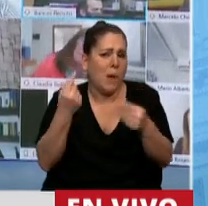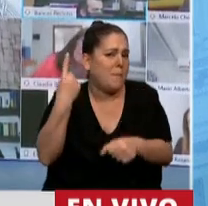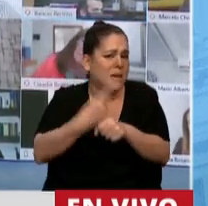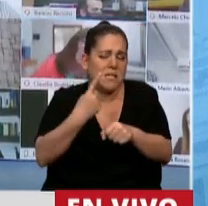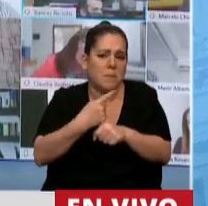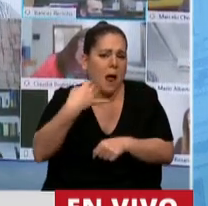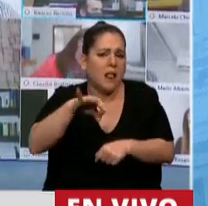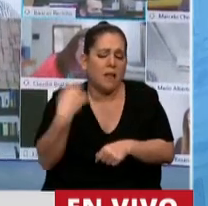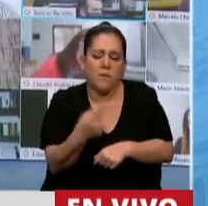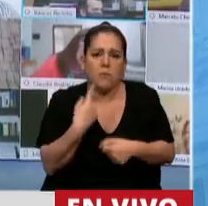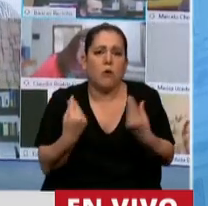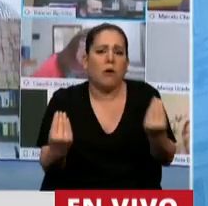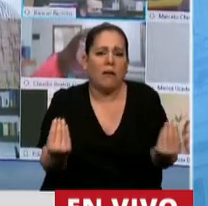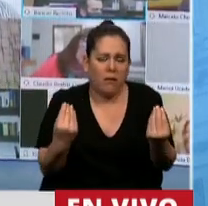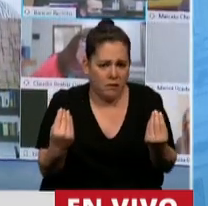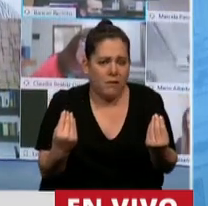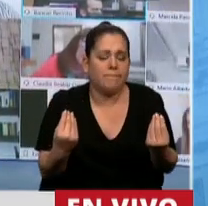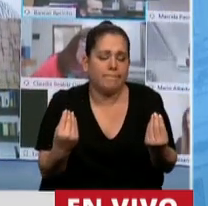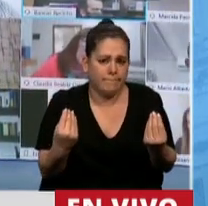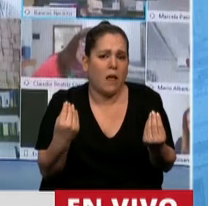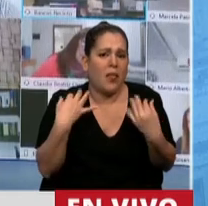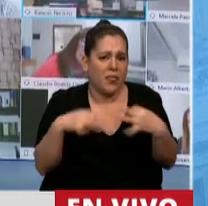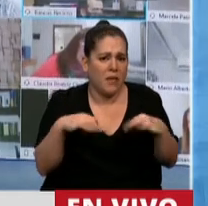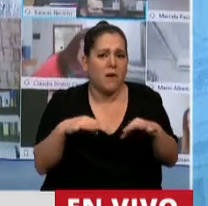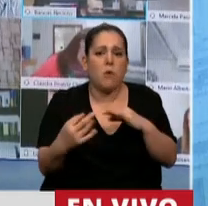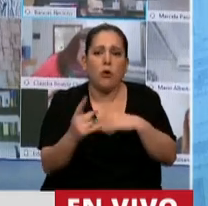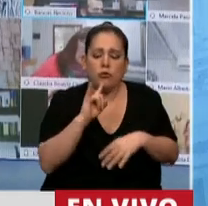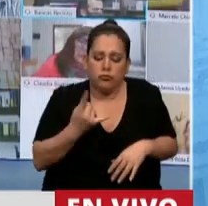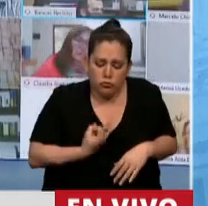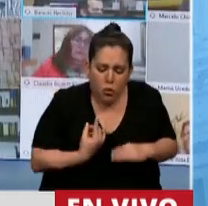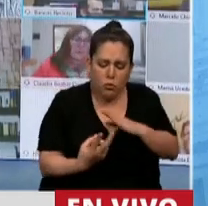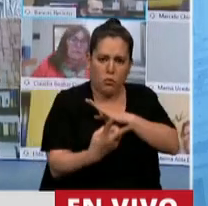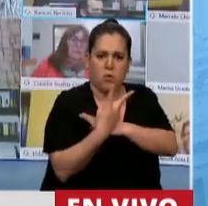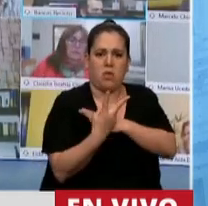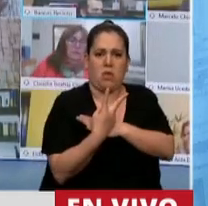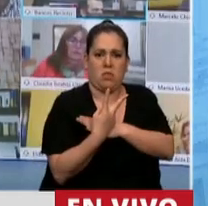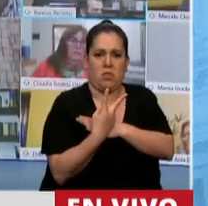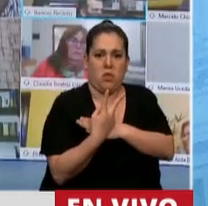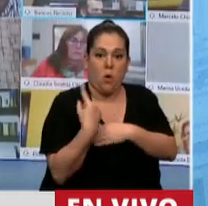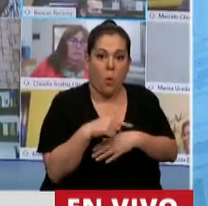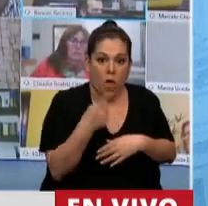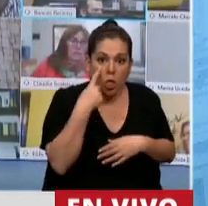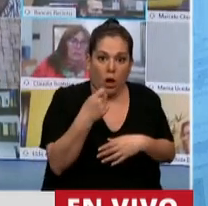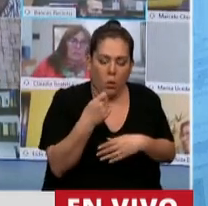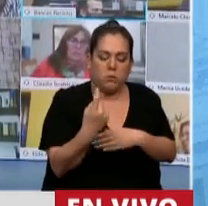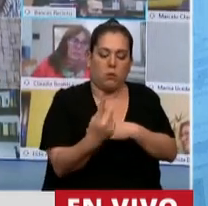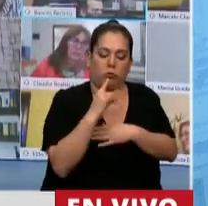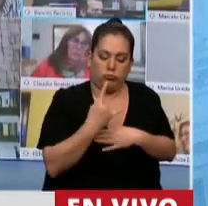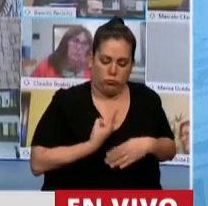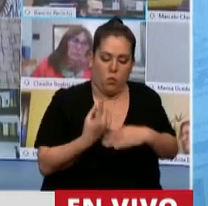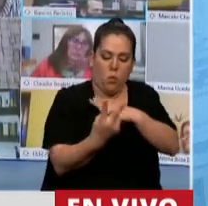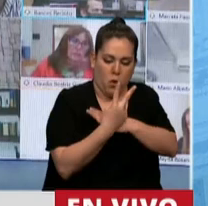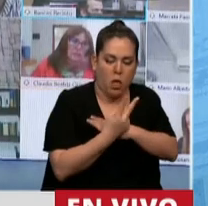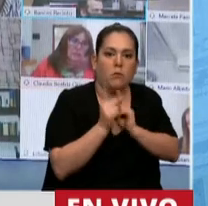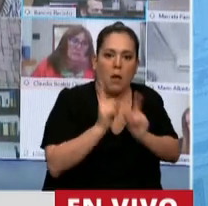tenemos que hacer es incorporar el autocuidado. Y aún incorporando el autocuidado corremos riesgo de